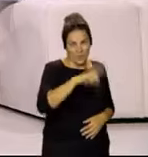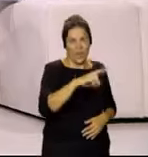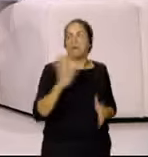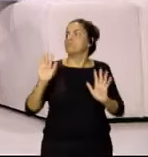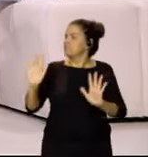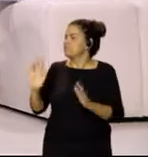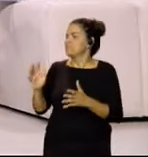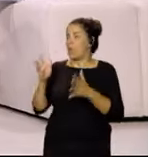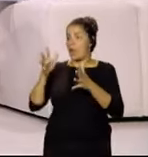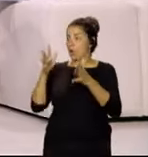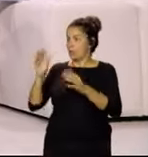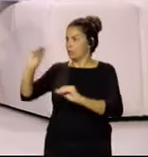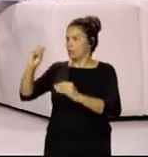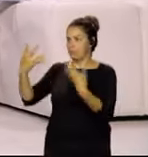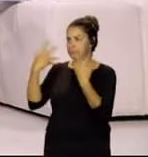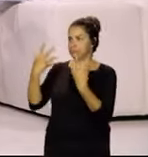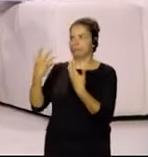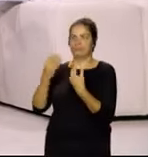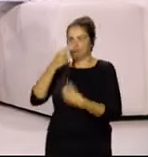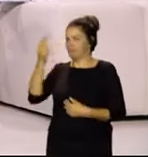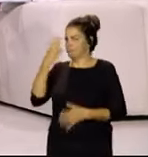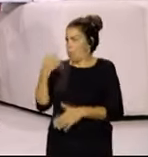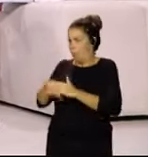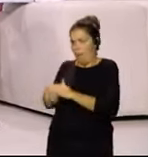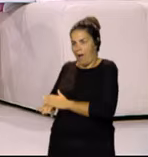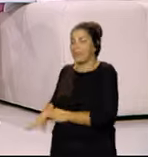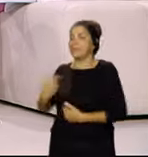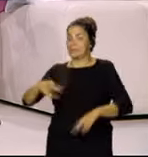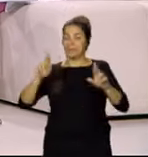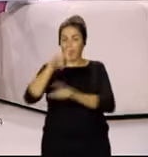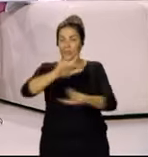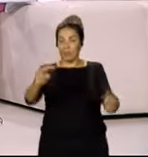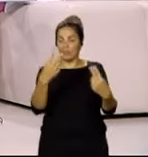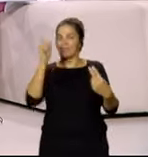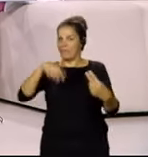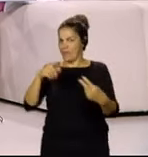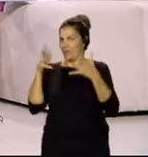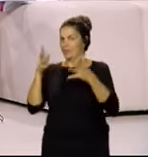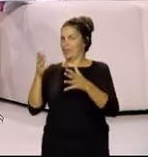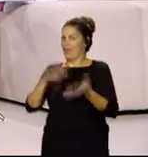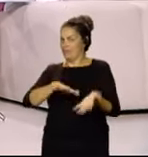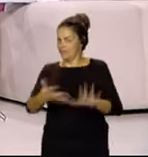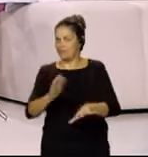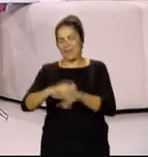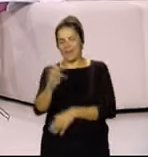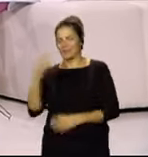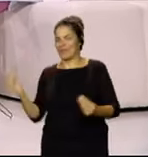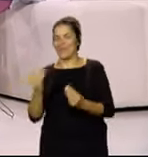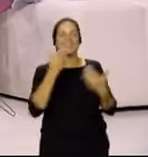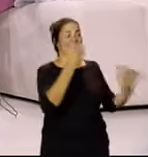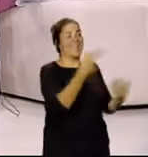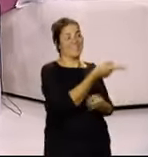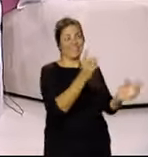interesantísimos que nos guardamos, que esperamos que las personas que nos estén viendo también las apliquen para ese mejor resultado. Gracias, Raquel, como siempre. Muchas gracias y suerte a todos.